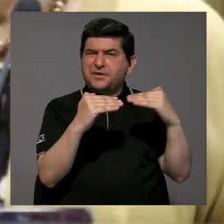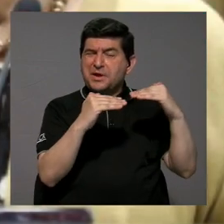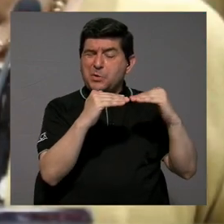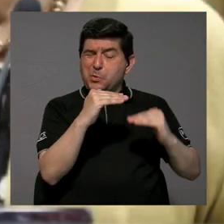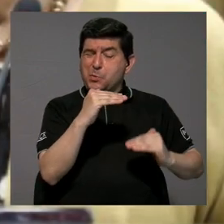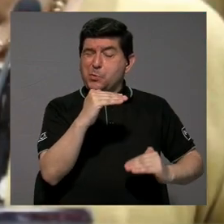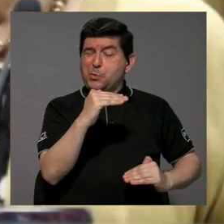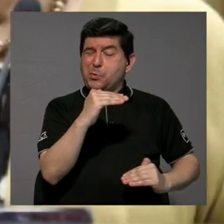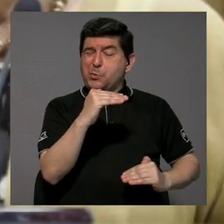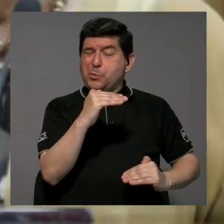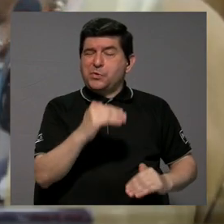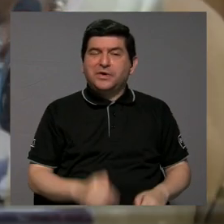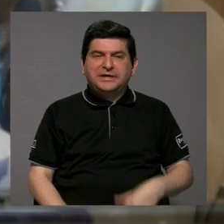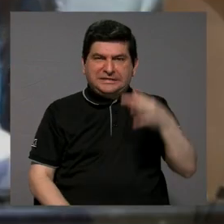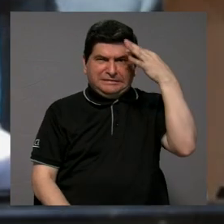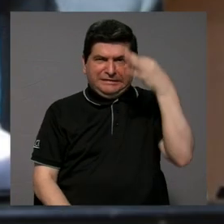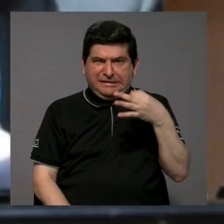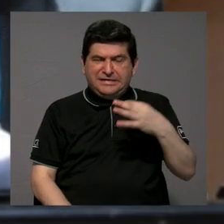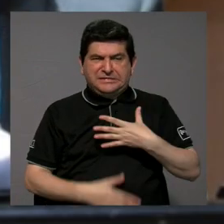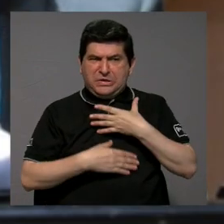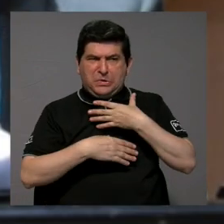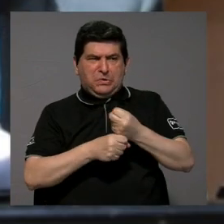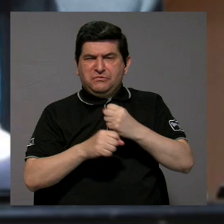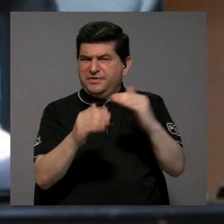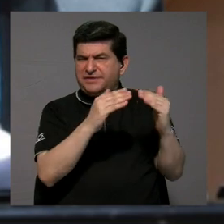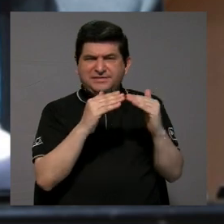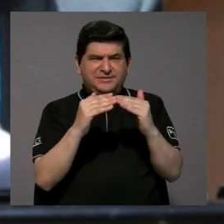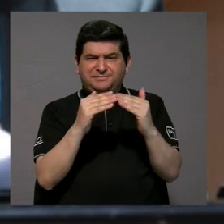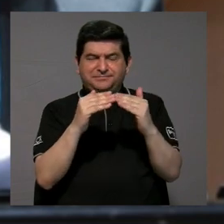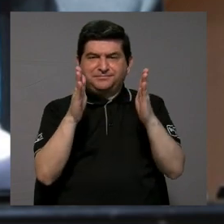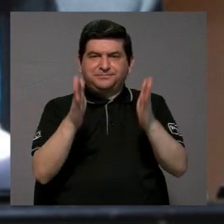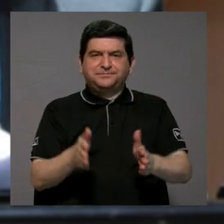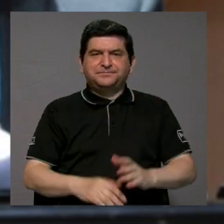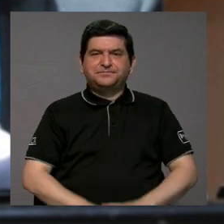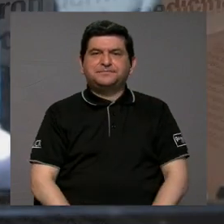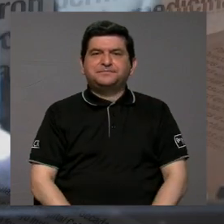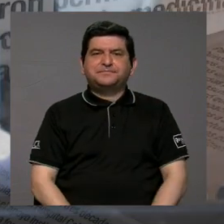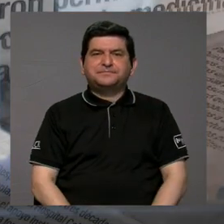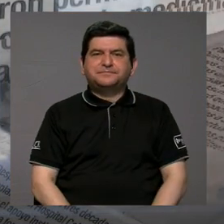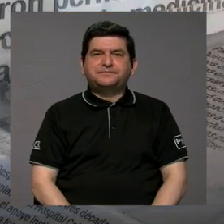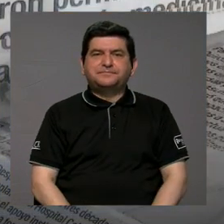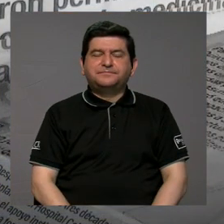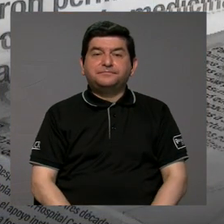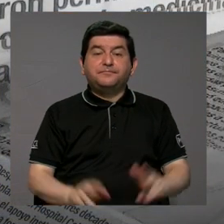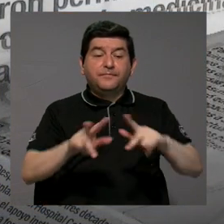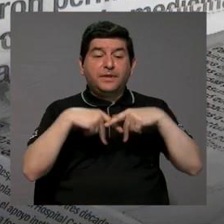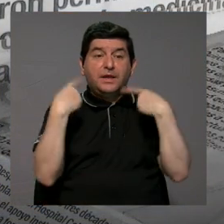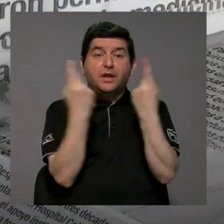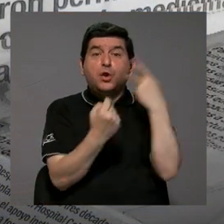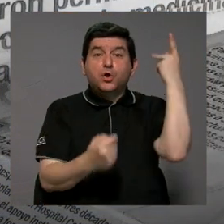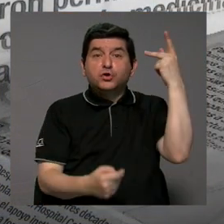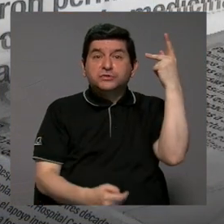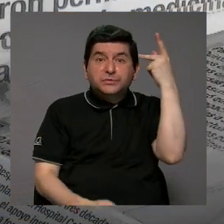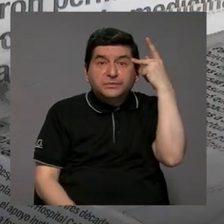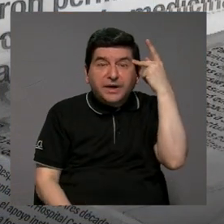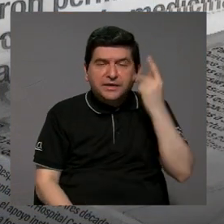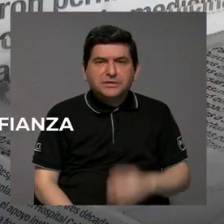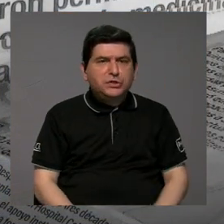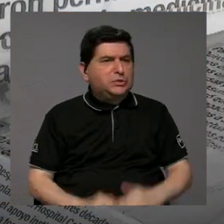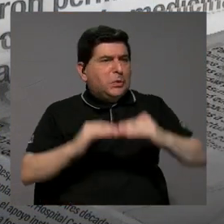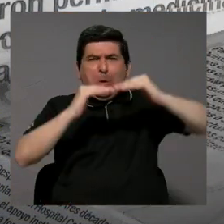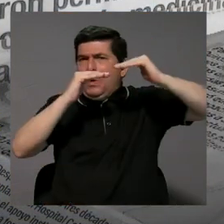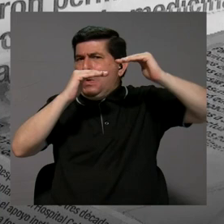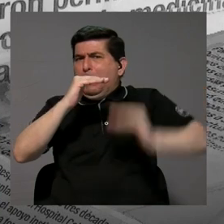más bajos, digamos, de credibilidad o confianza entre la ciudadanía. Los partidos políticos tienen muy